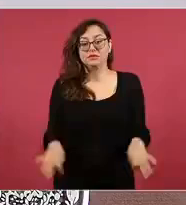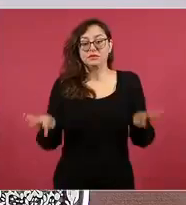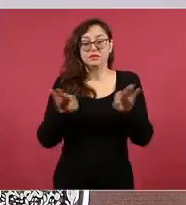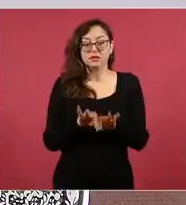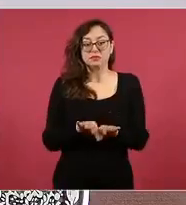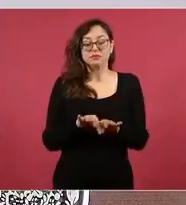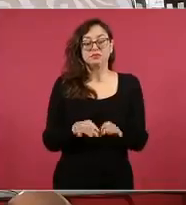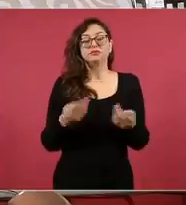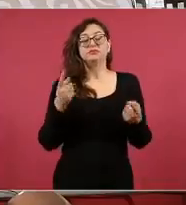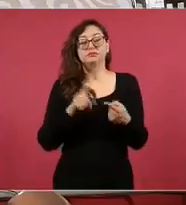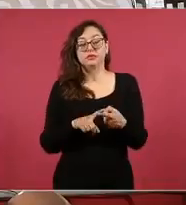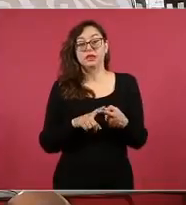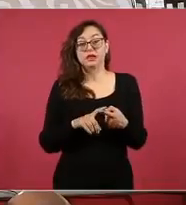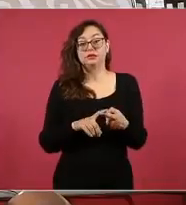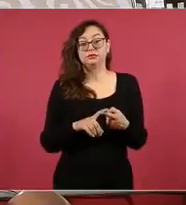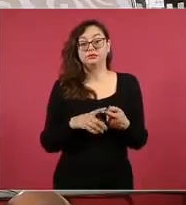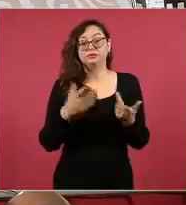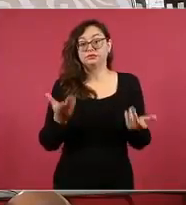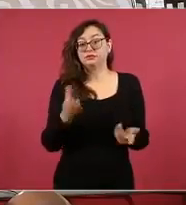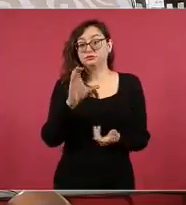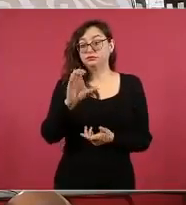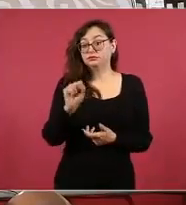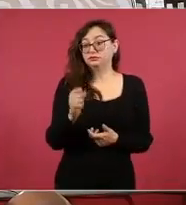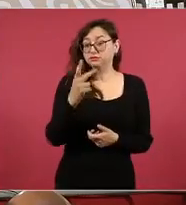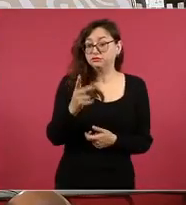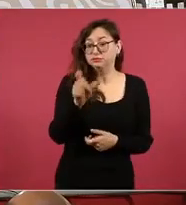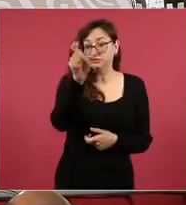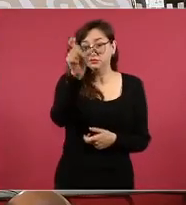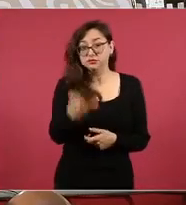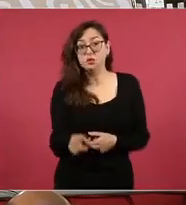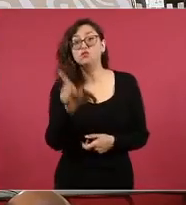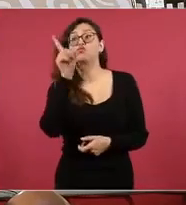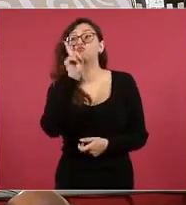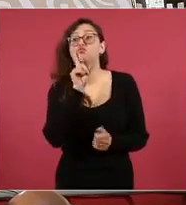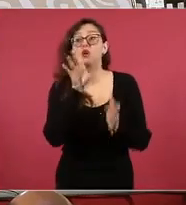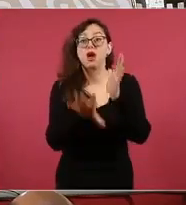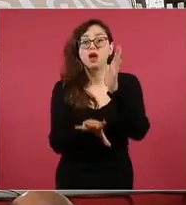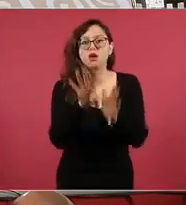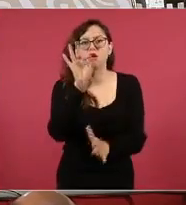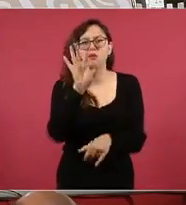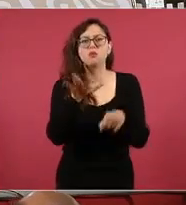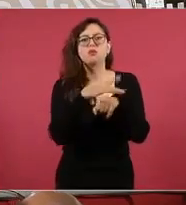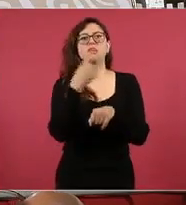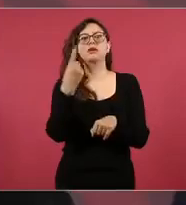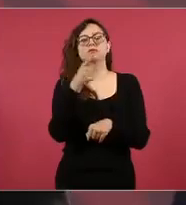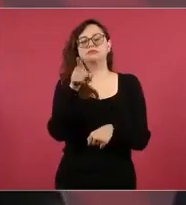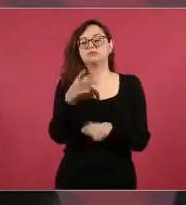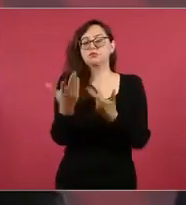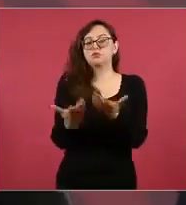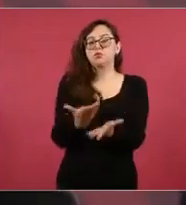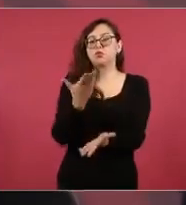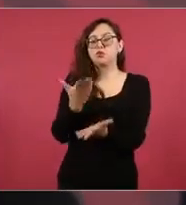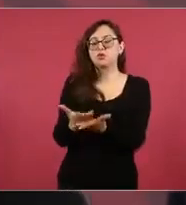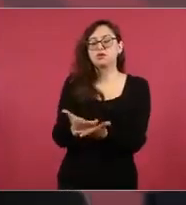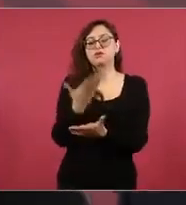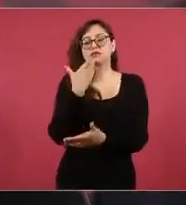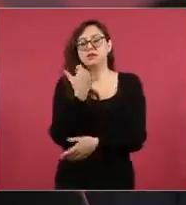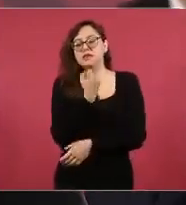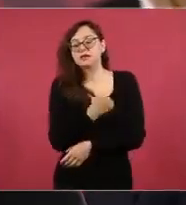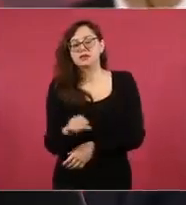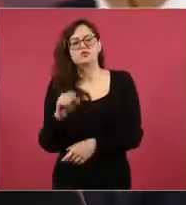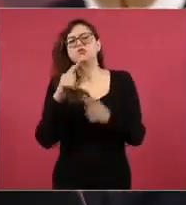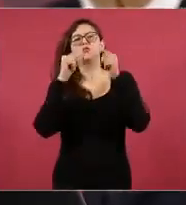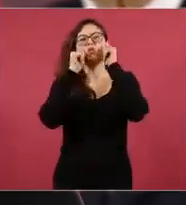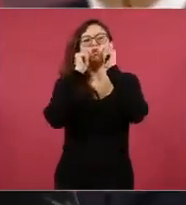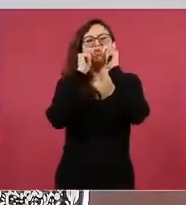se votó por las habilidades, por las capacidades, por las propuestas, sin tomar en cuenta el sexo